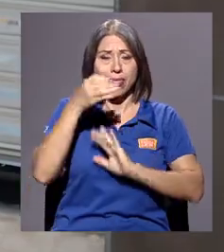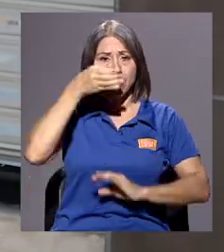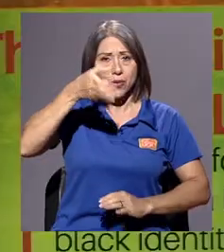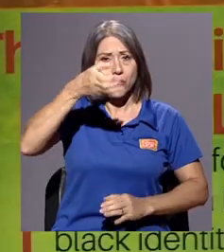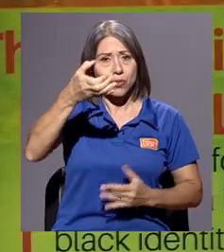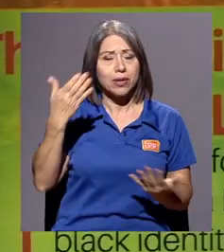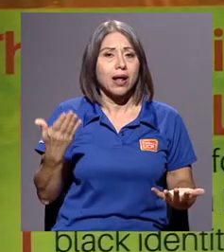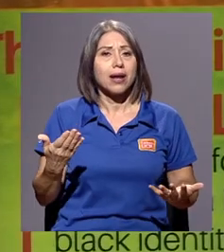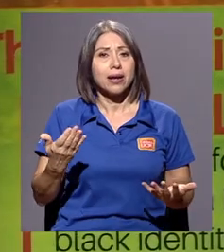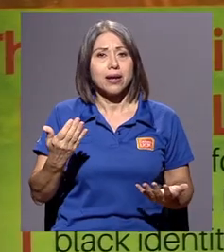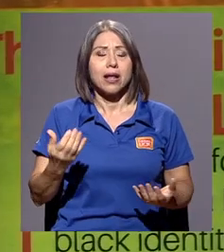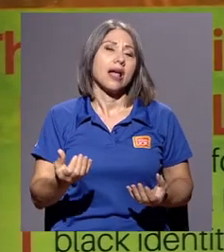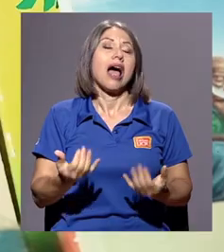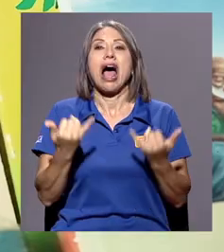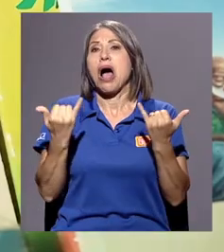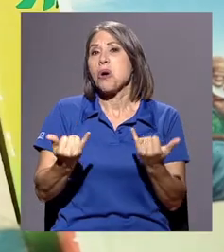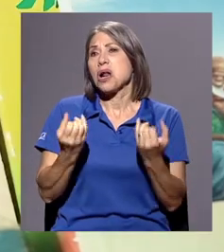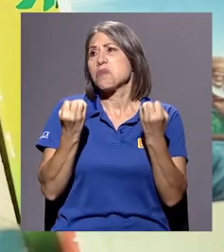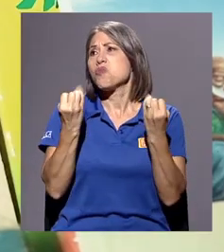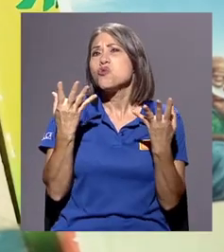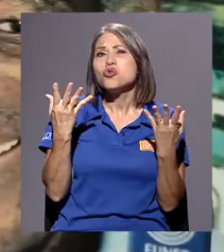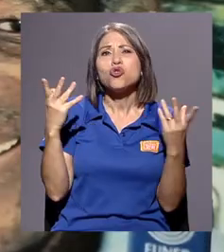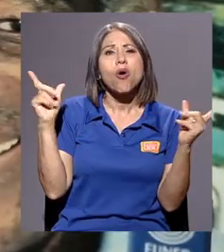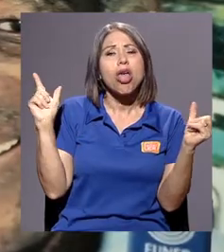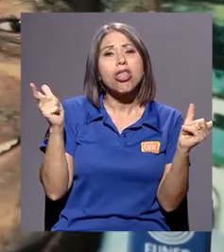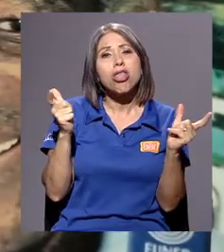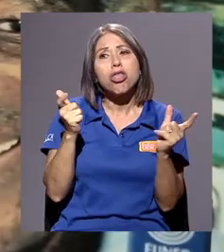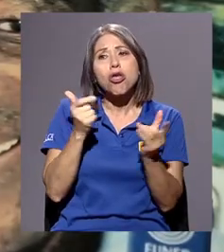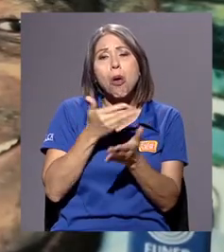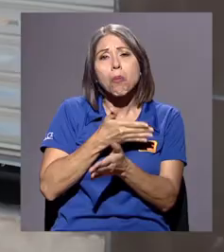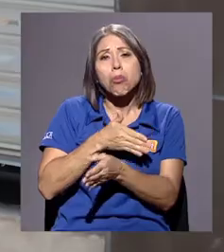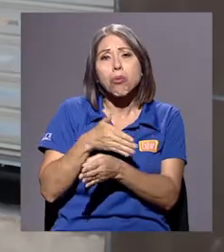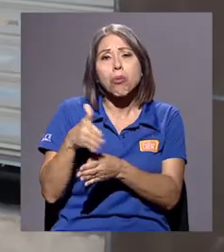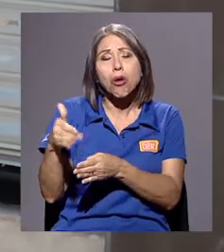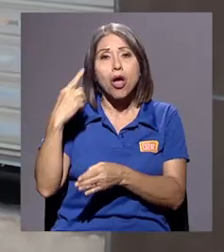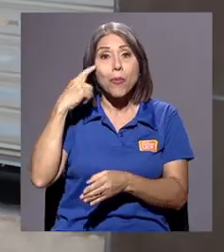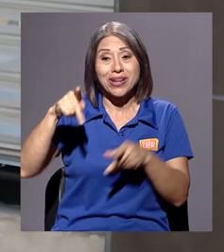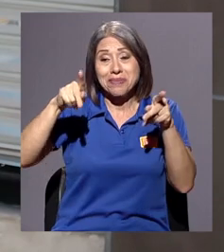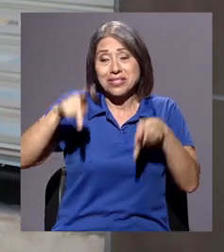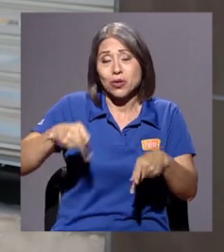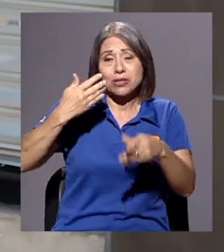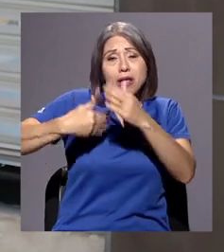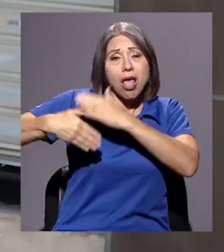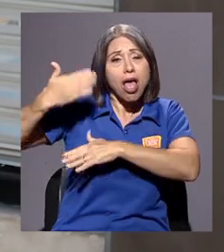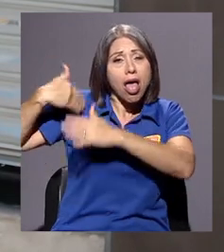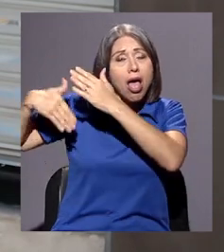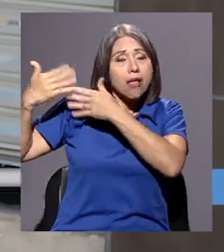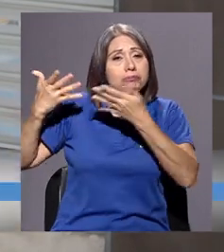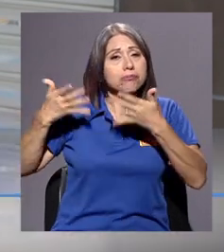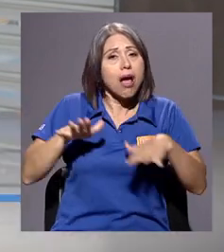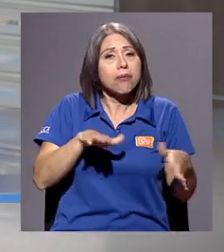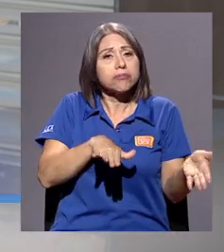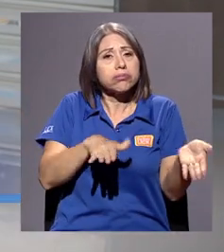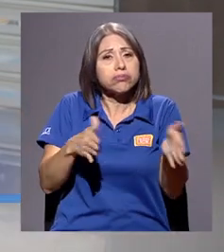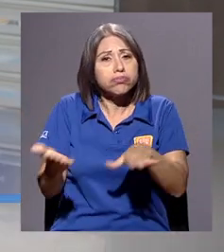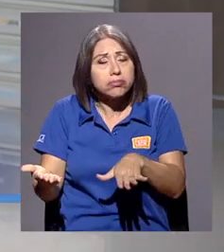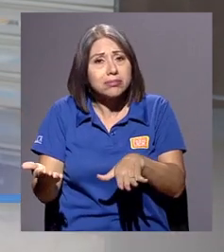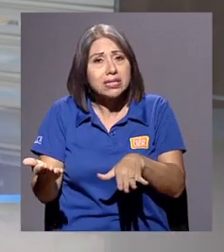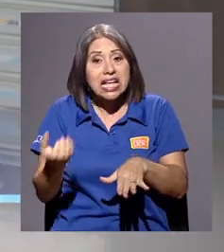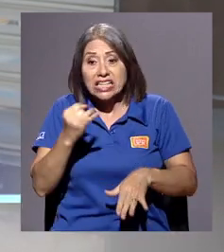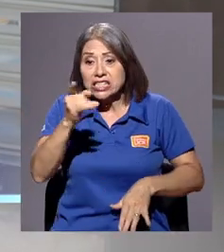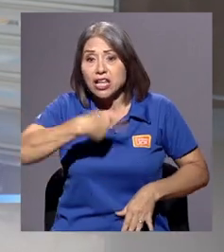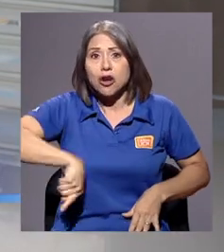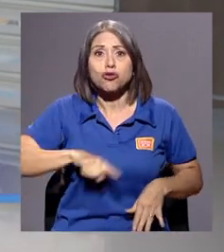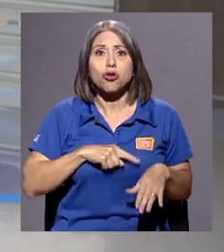cultural, que mucho se está perdiendo porque nuestros ancestros han estado falleciendo y